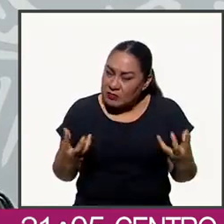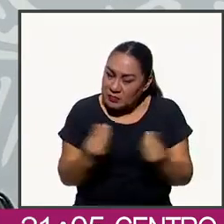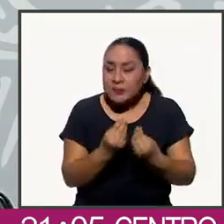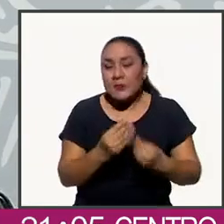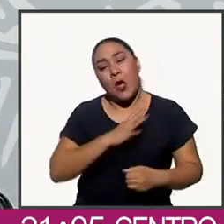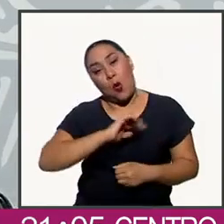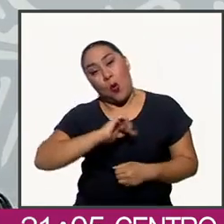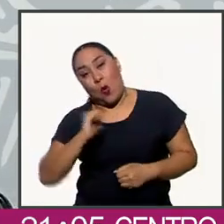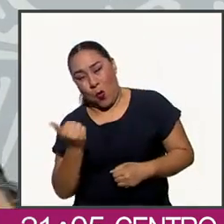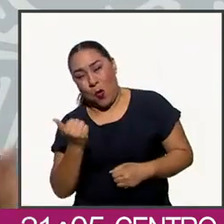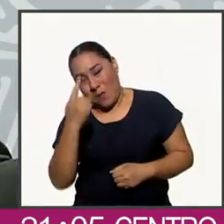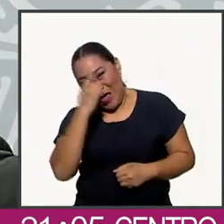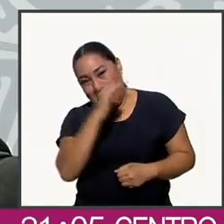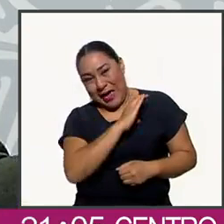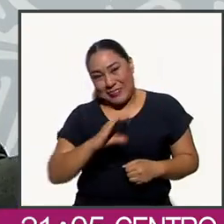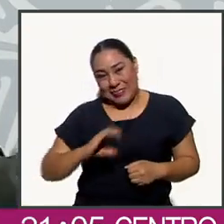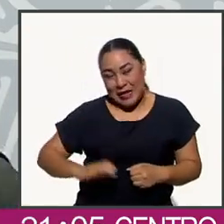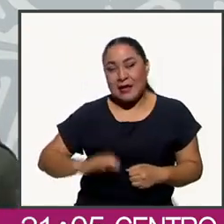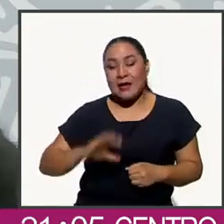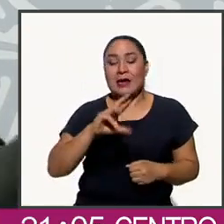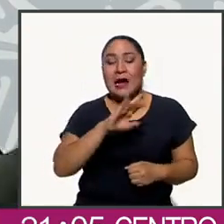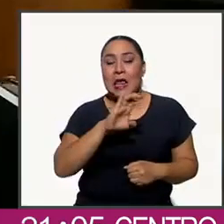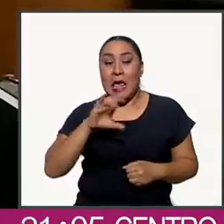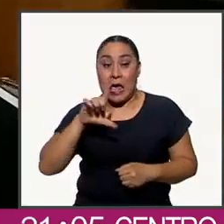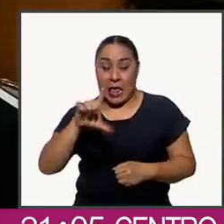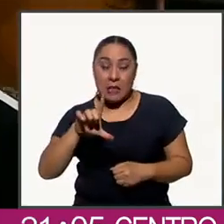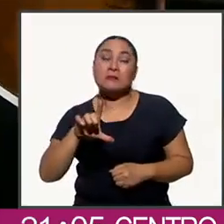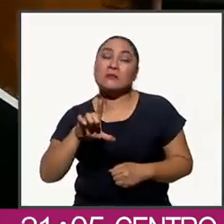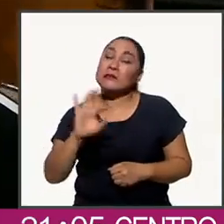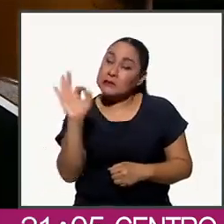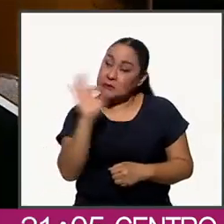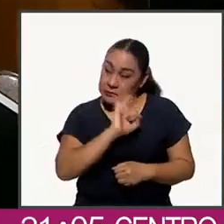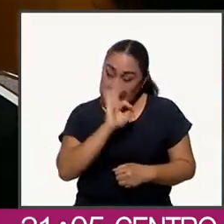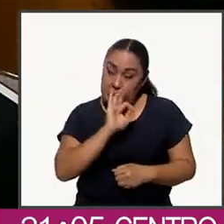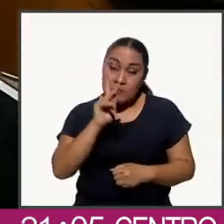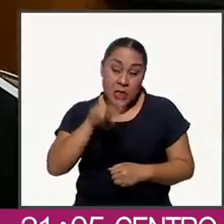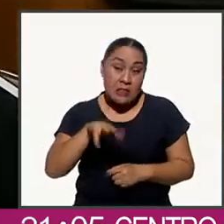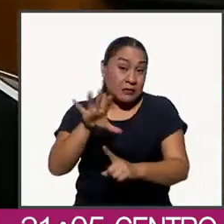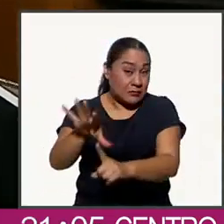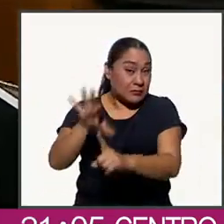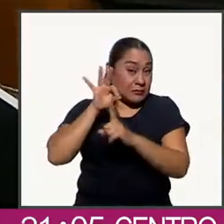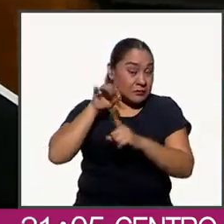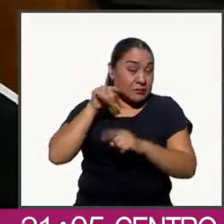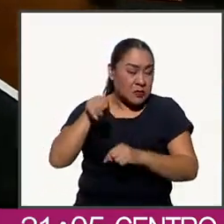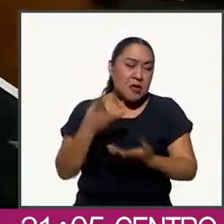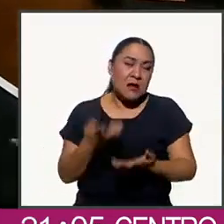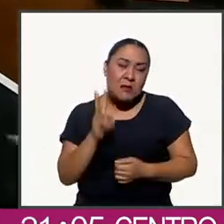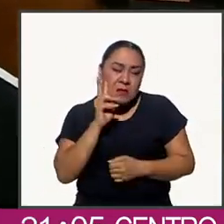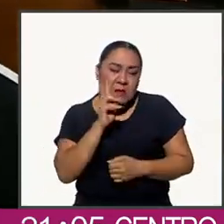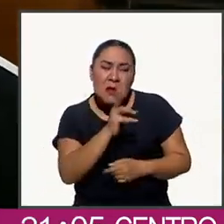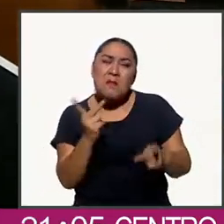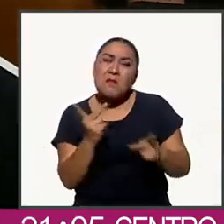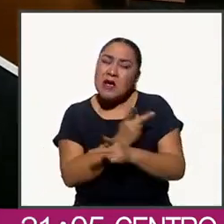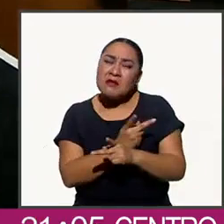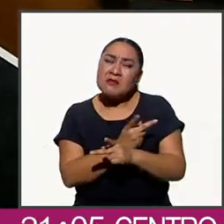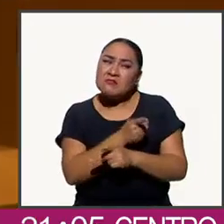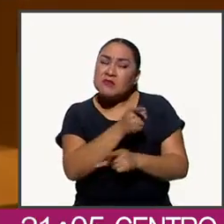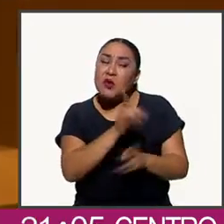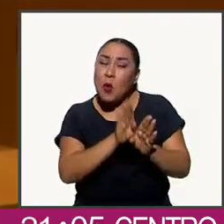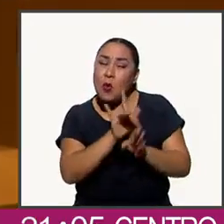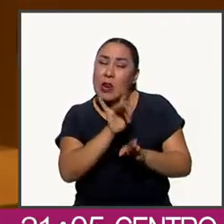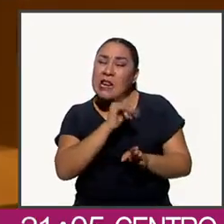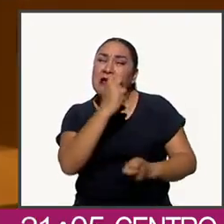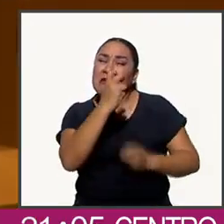aspirante, Santiago Krill, a quien se le menciona como el elegido de la cúpula panista, descalificó las críticas de Lili Tellez